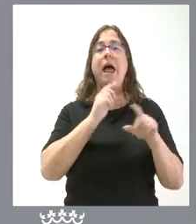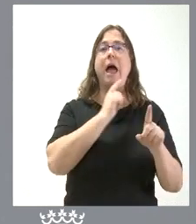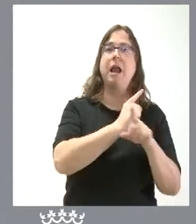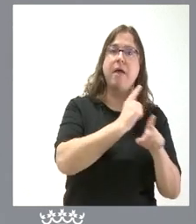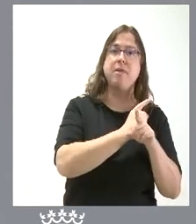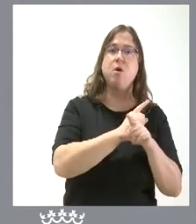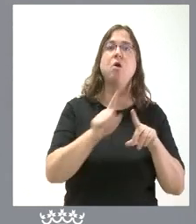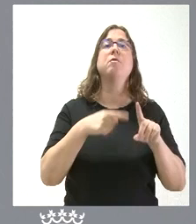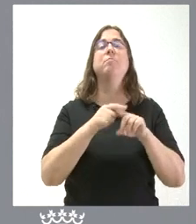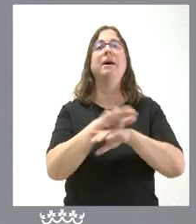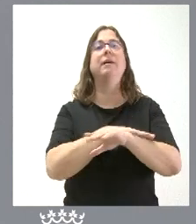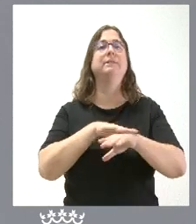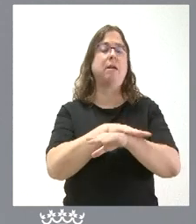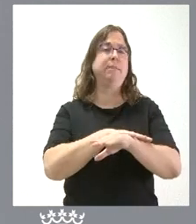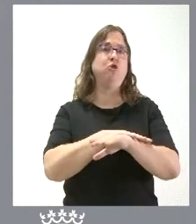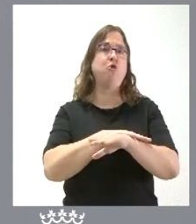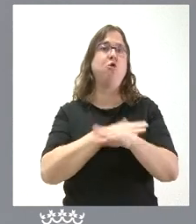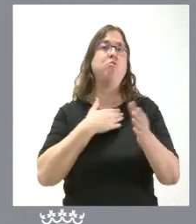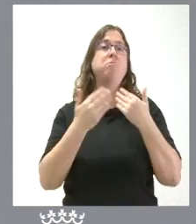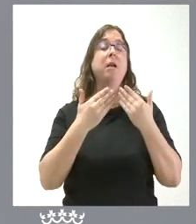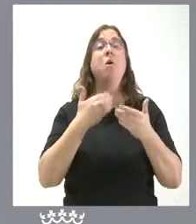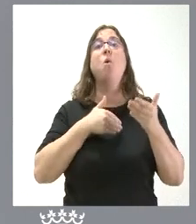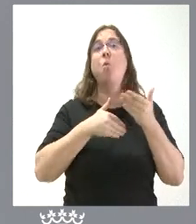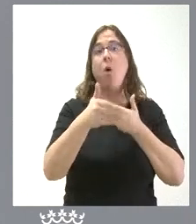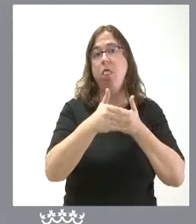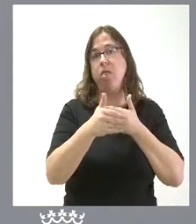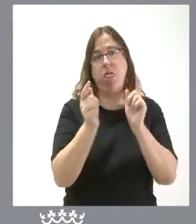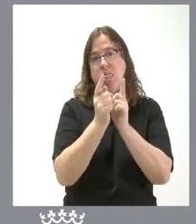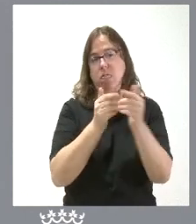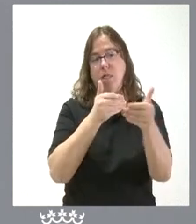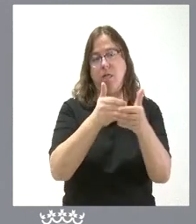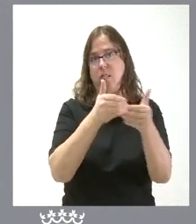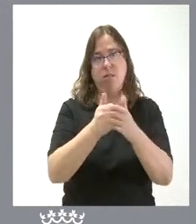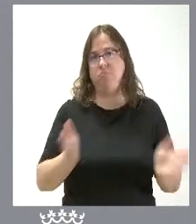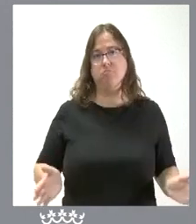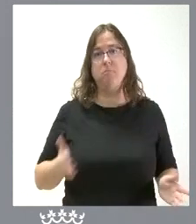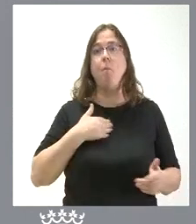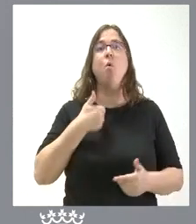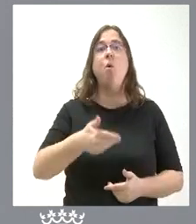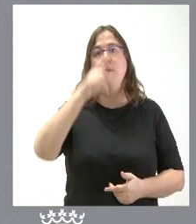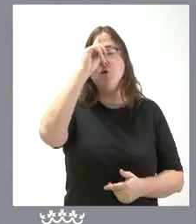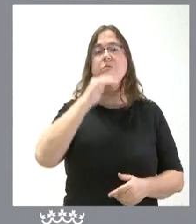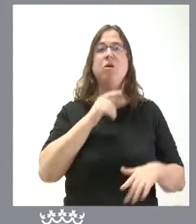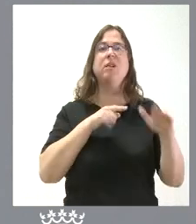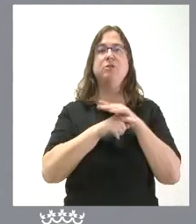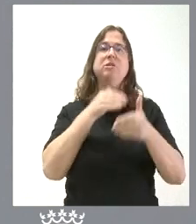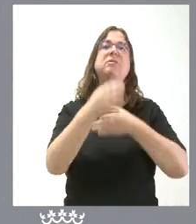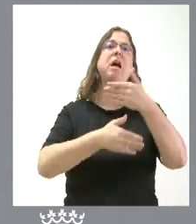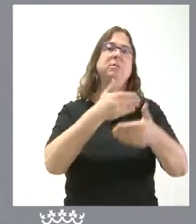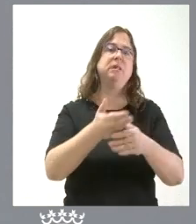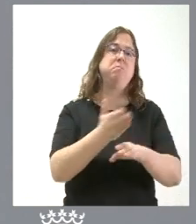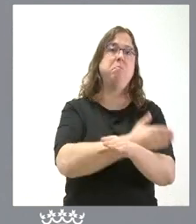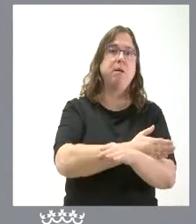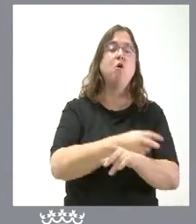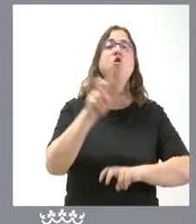del ámbito parlamentario cuando lo haremos pues a la mayor brevedad posible no les sé decir porque hay una serie de trámites previos